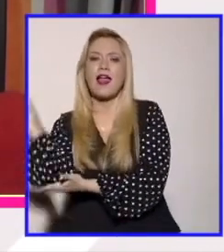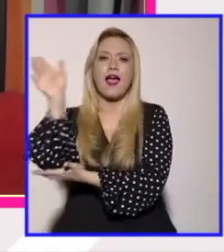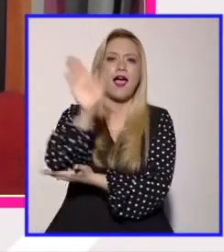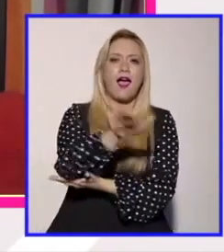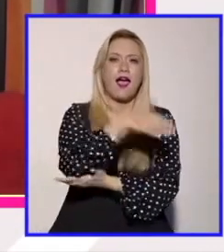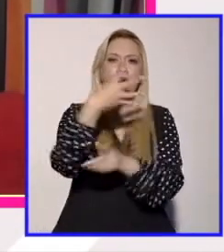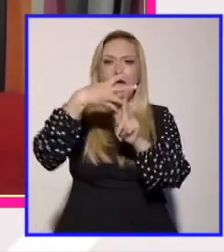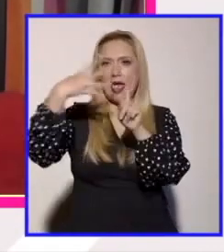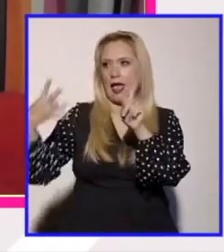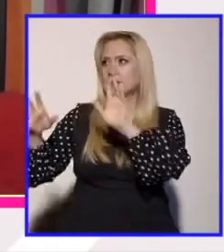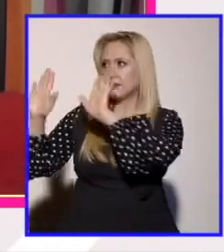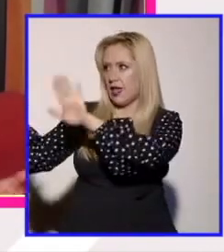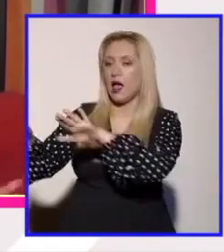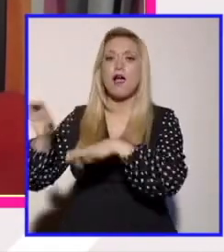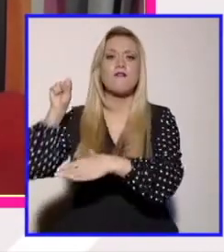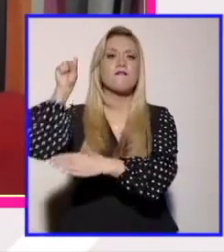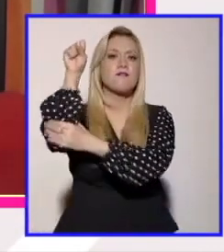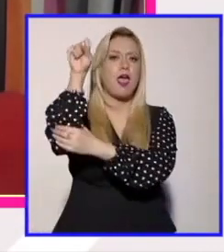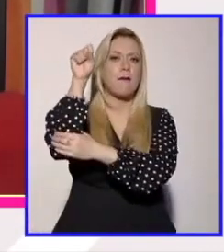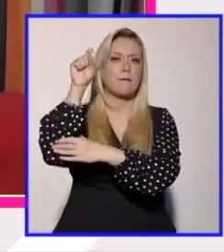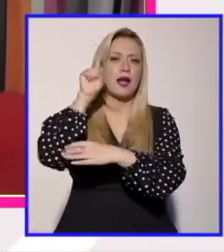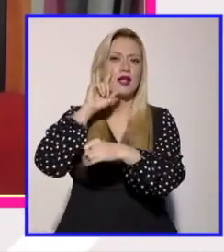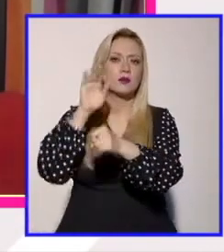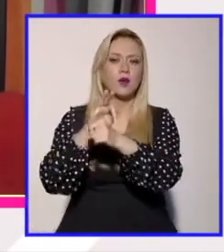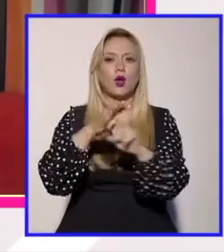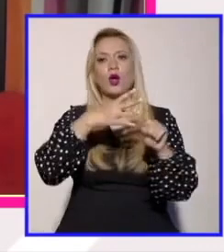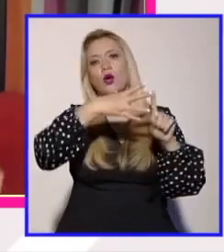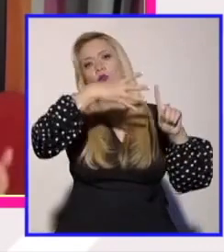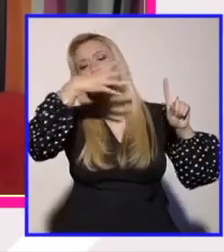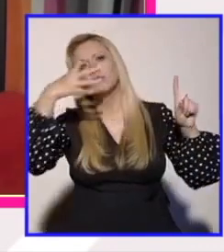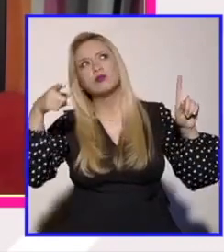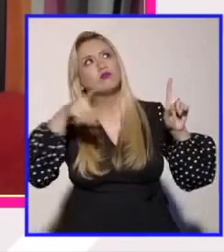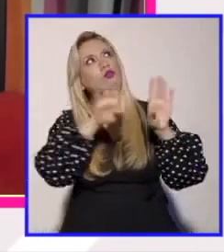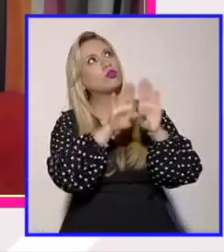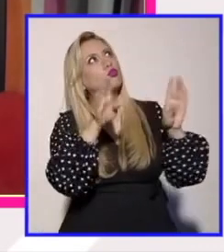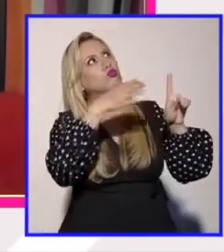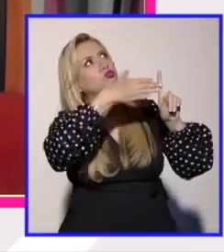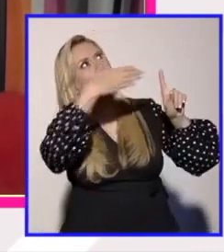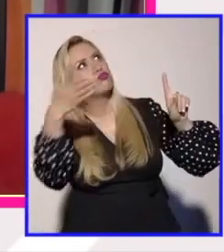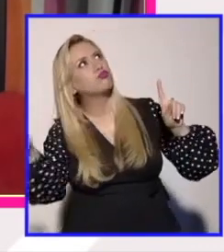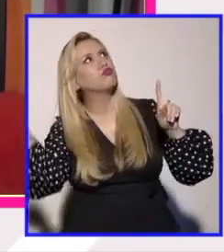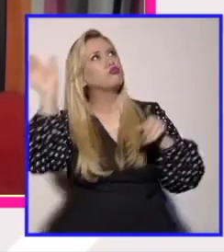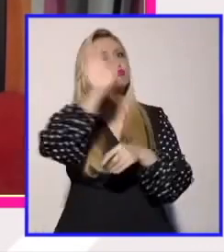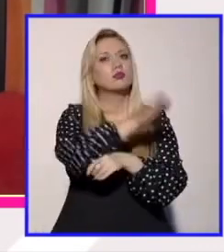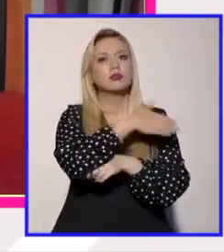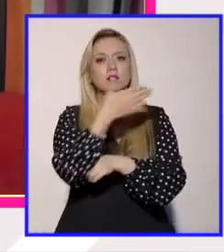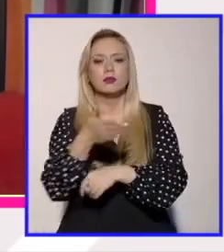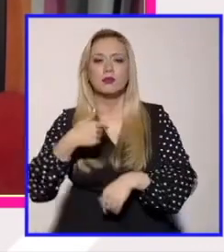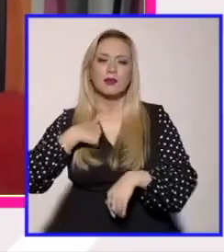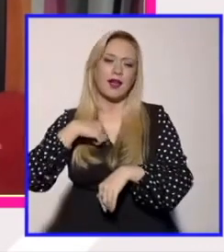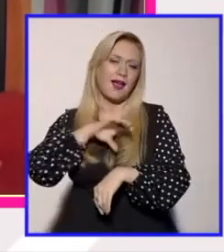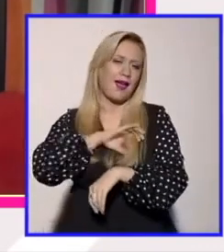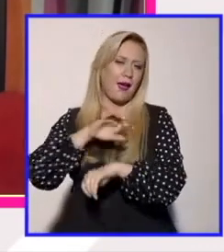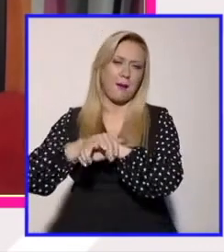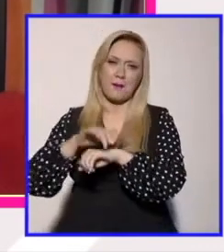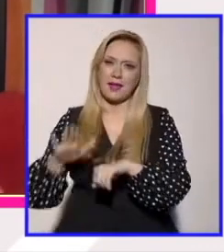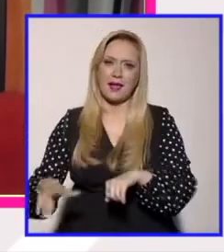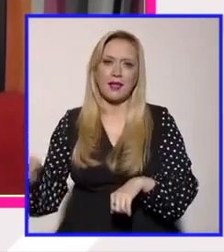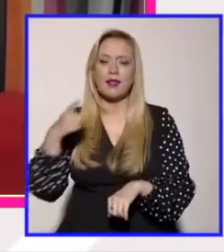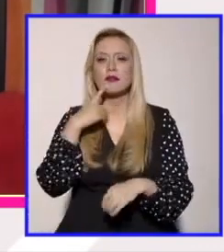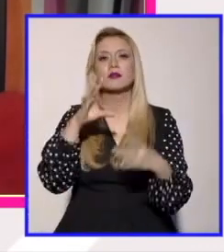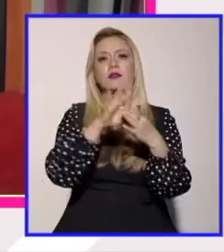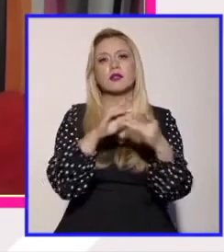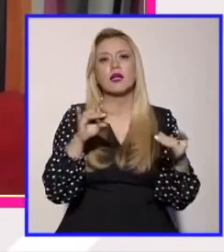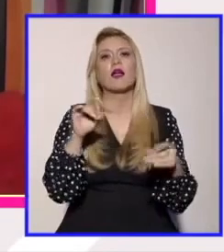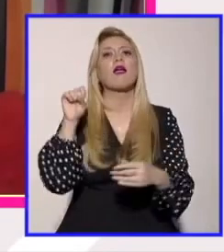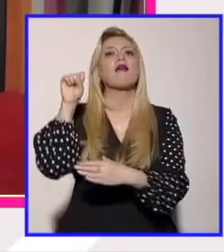la propuso una amiga muy cercana que de paso es casi mi hermana o mi mamá muy amiga mucho cariño y mucho amor que habla acerca de esto de los